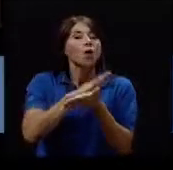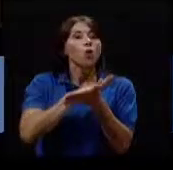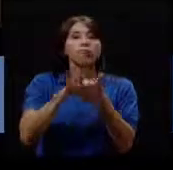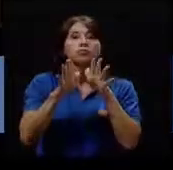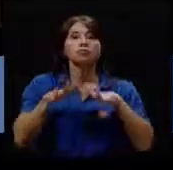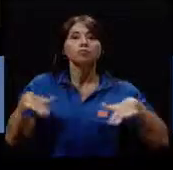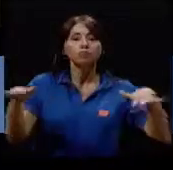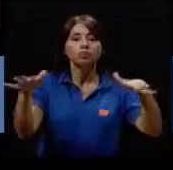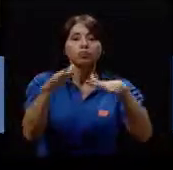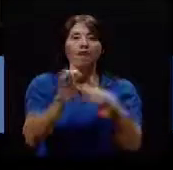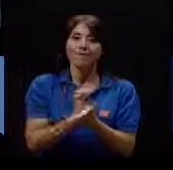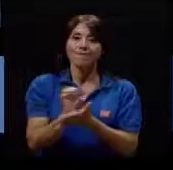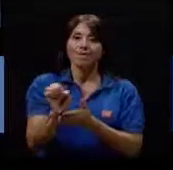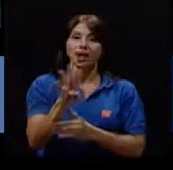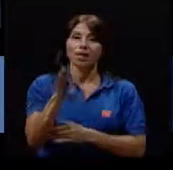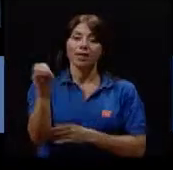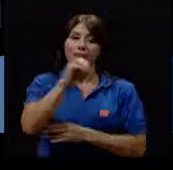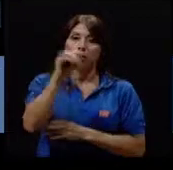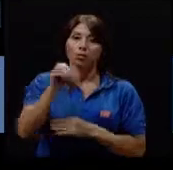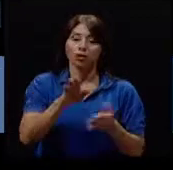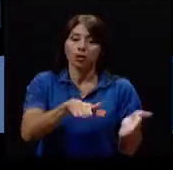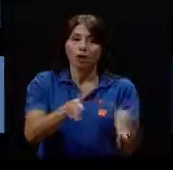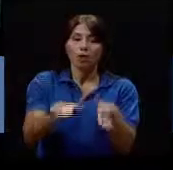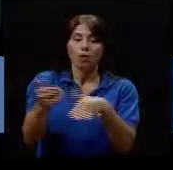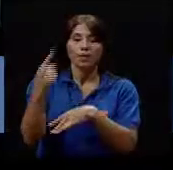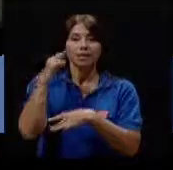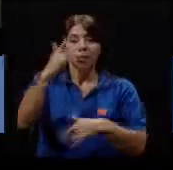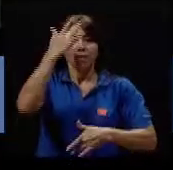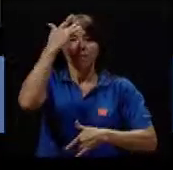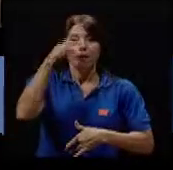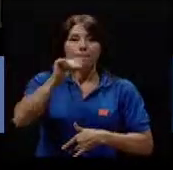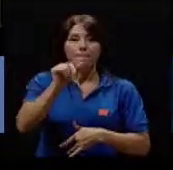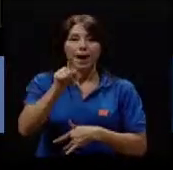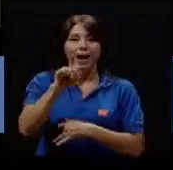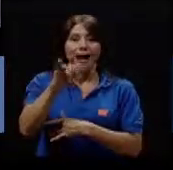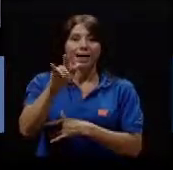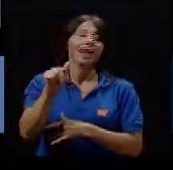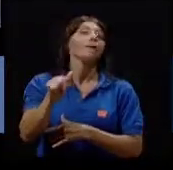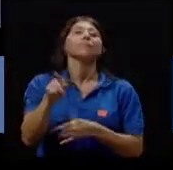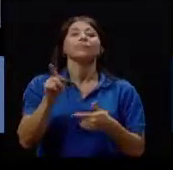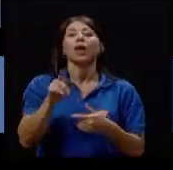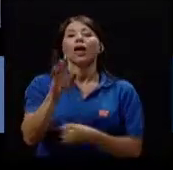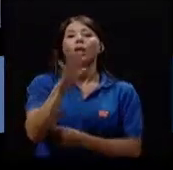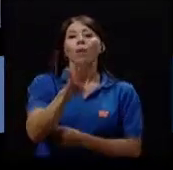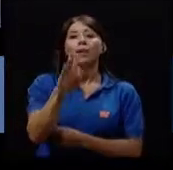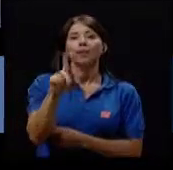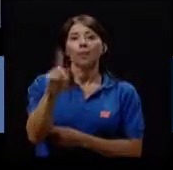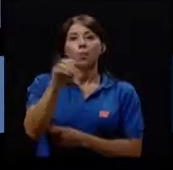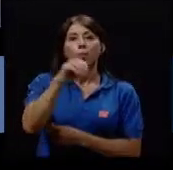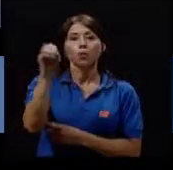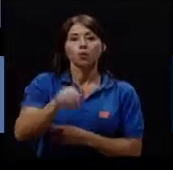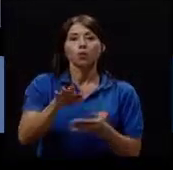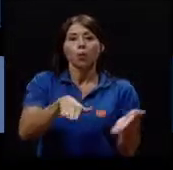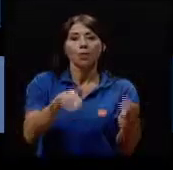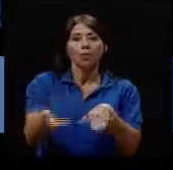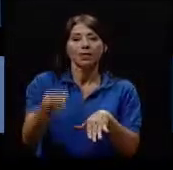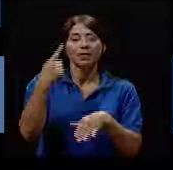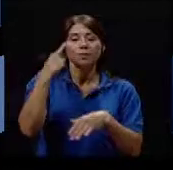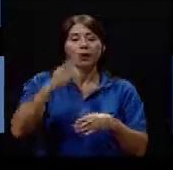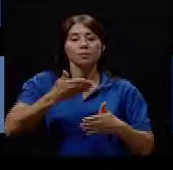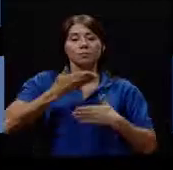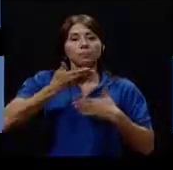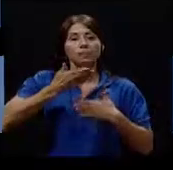medio permitiría evitar un 40% de las muertes por malaria 41% de las muertes por infecciones de las vías respiratorias